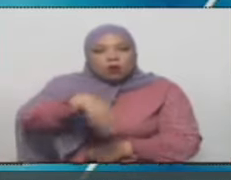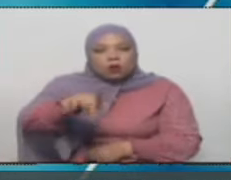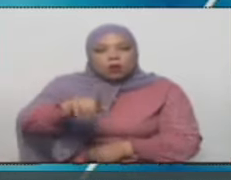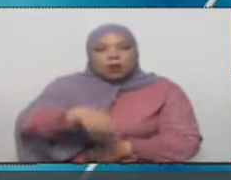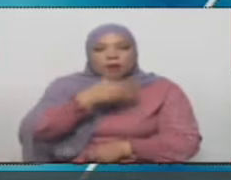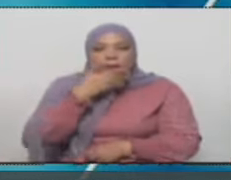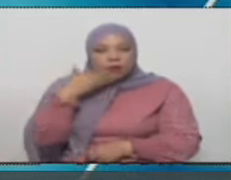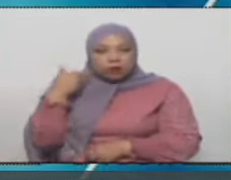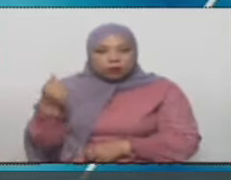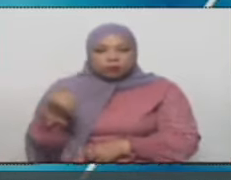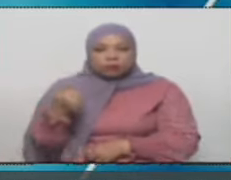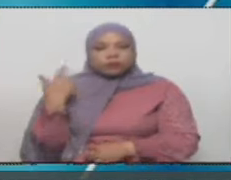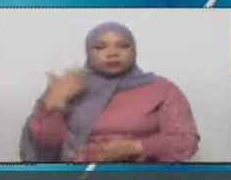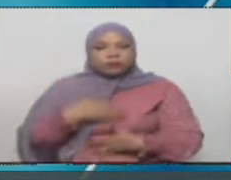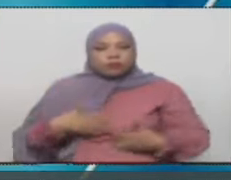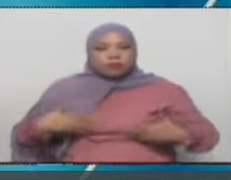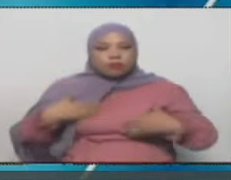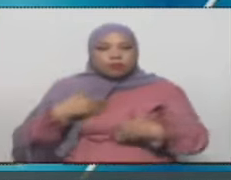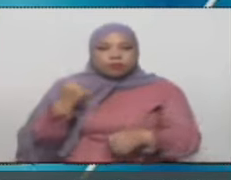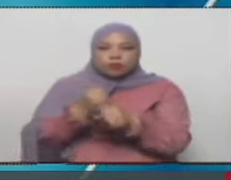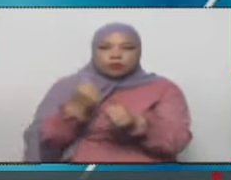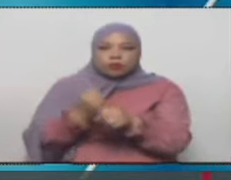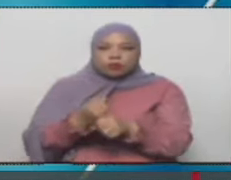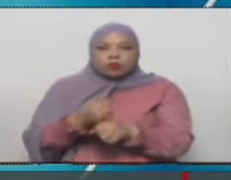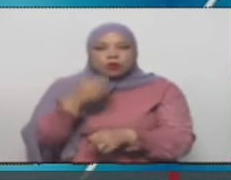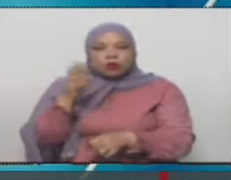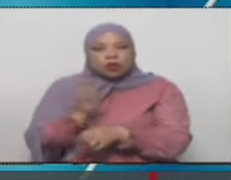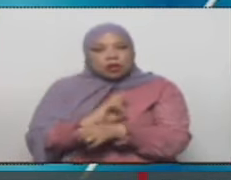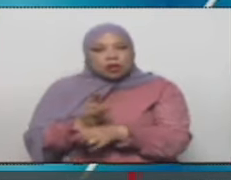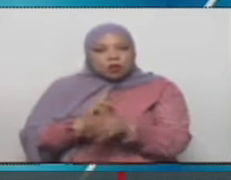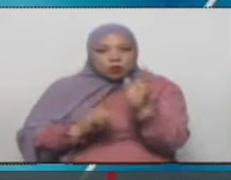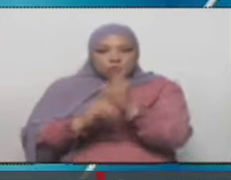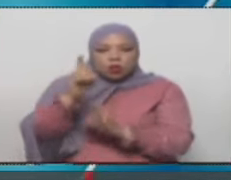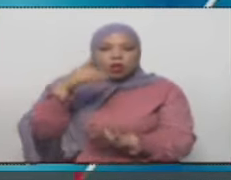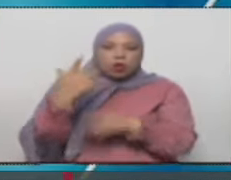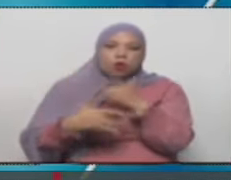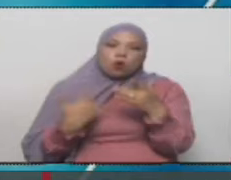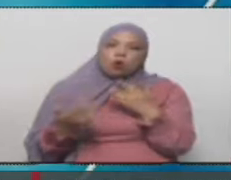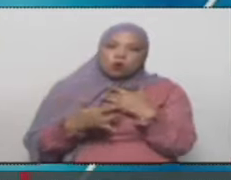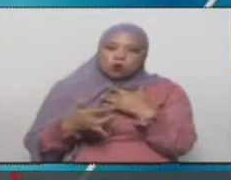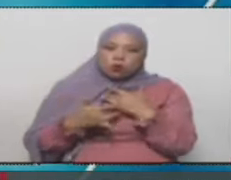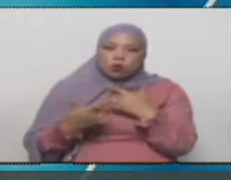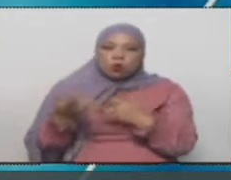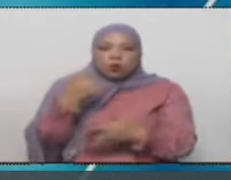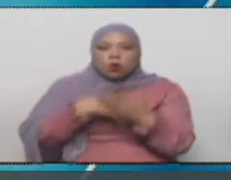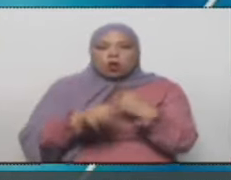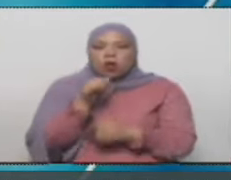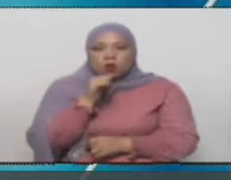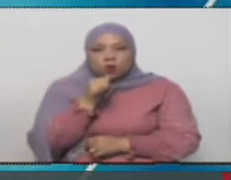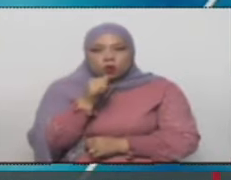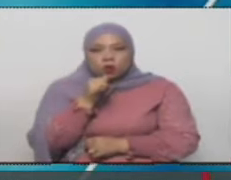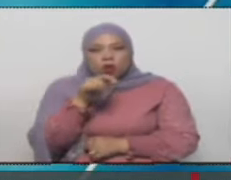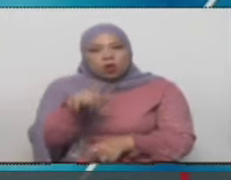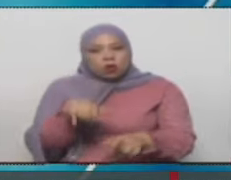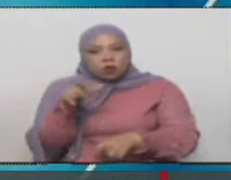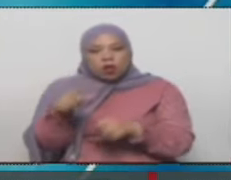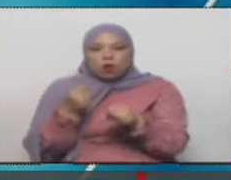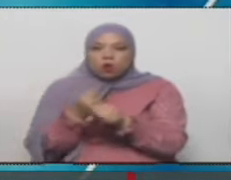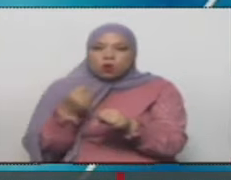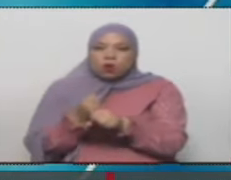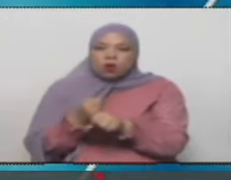Mejorar las conexiones, las radiobases, el desarrollo de las conexiones a nivel general. Y que la gente tenga